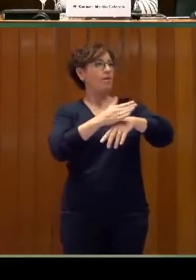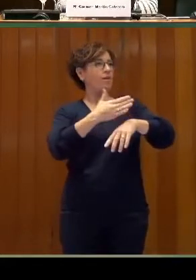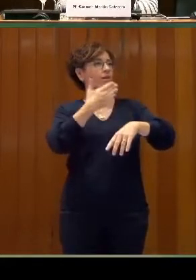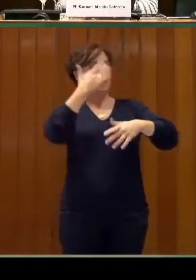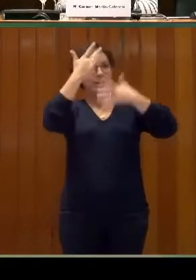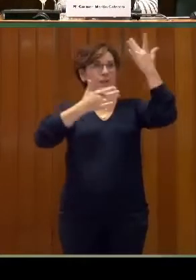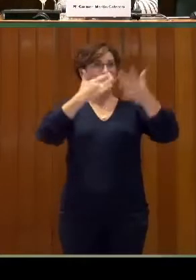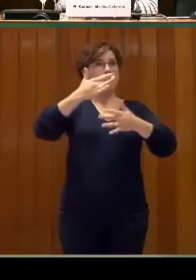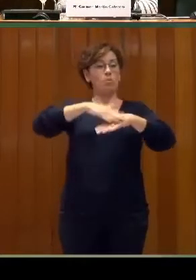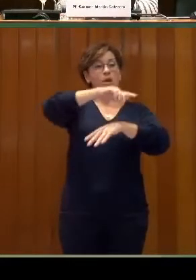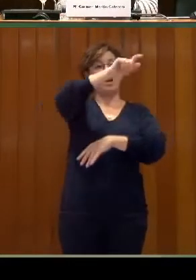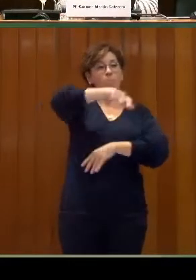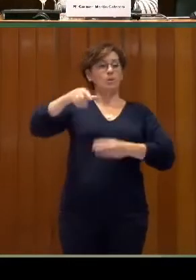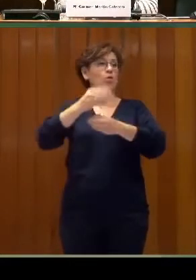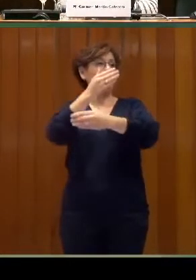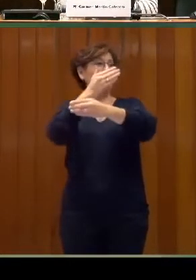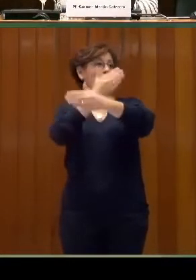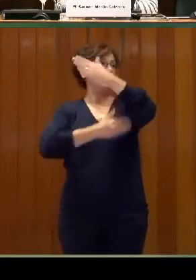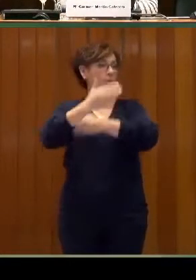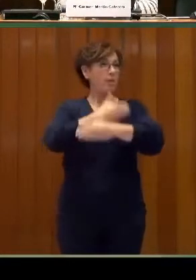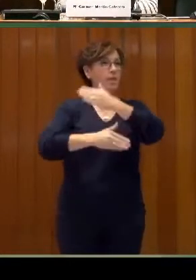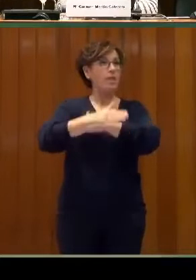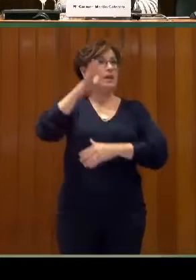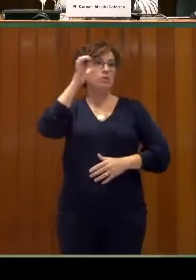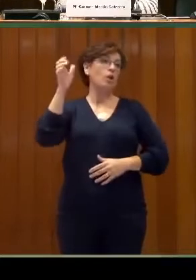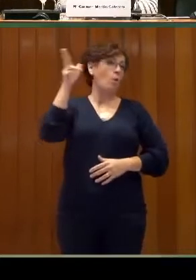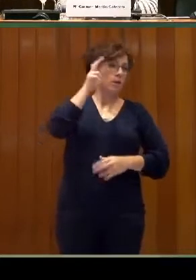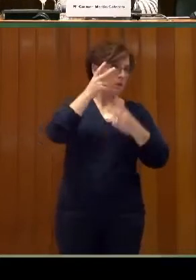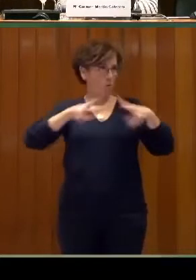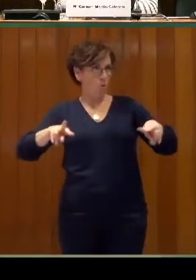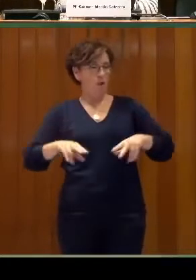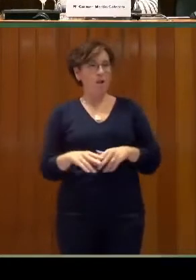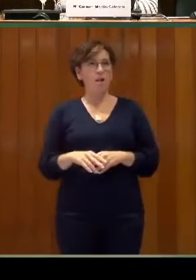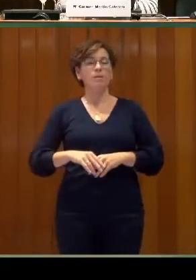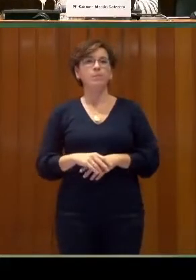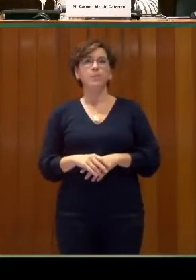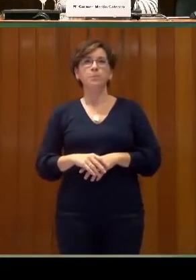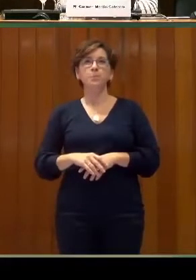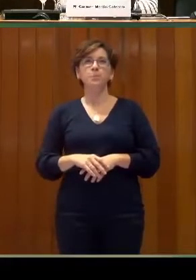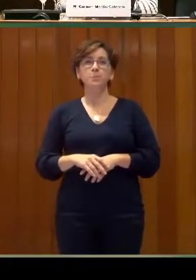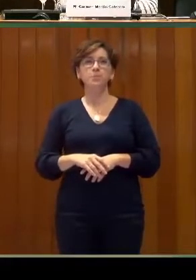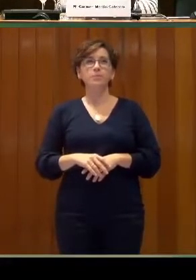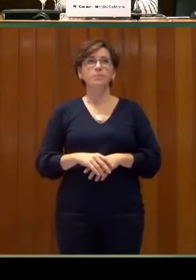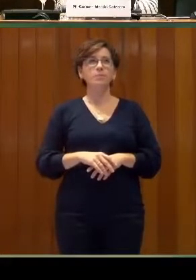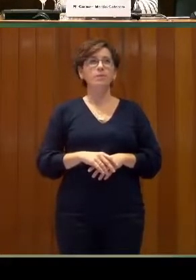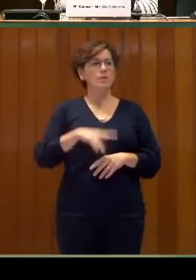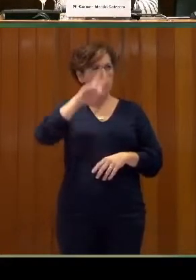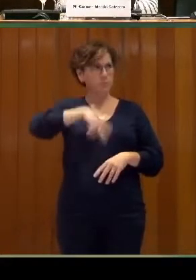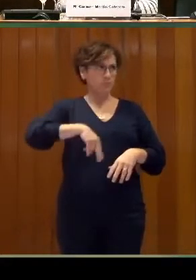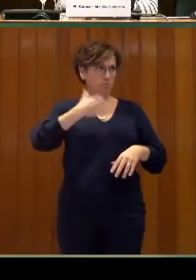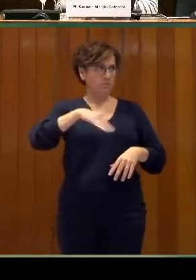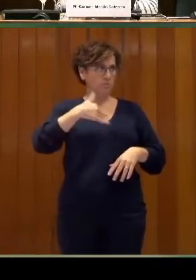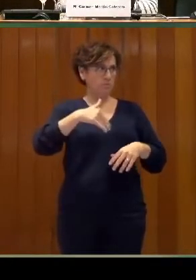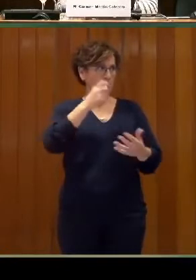con discapacidad sensorial y auditiva. Fue una apuesta realmente muy ambiciosa, un